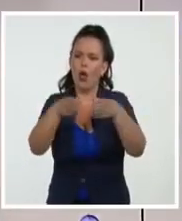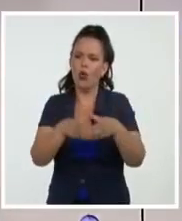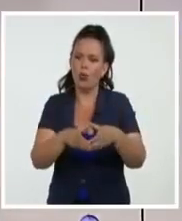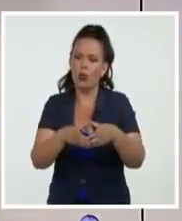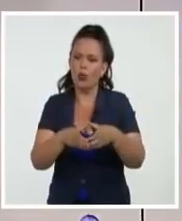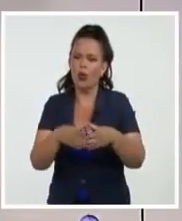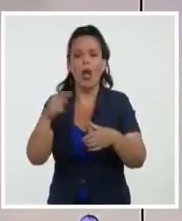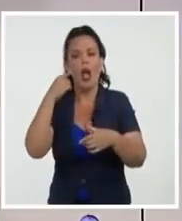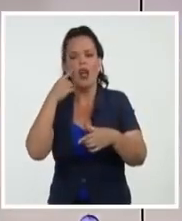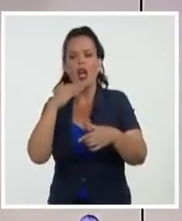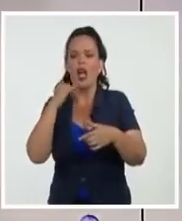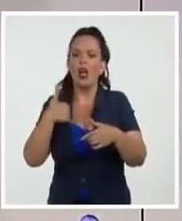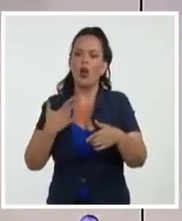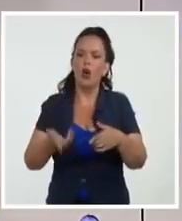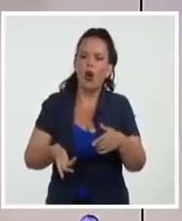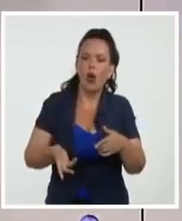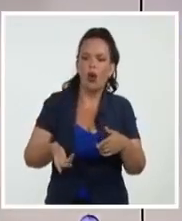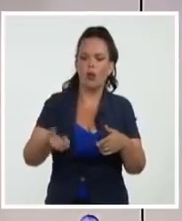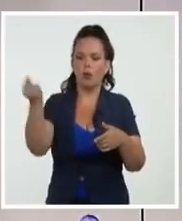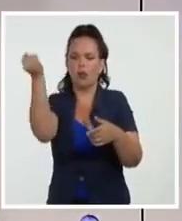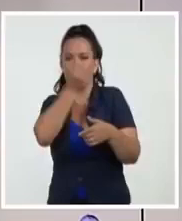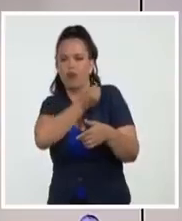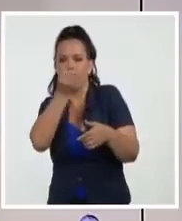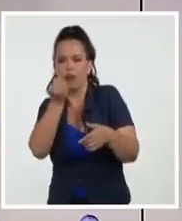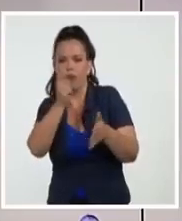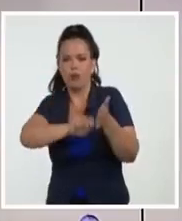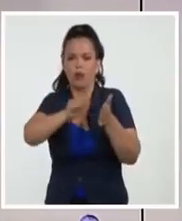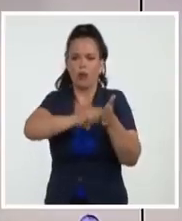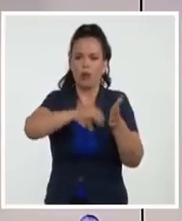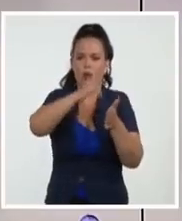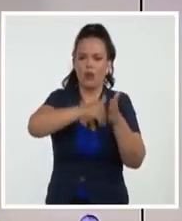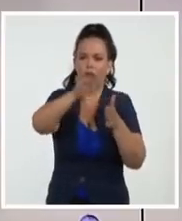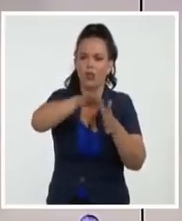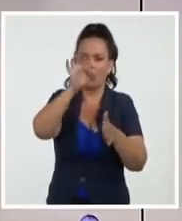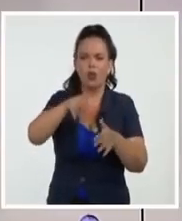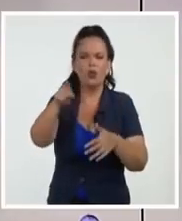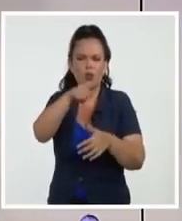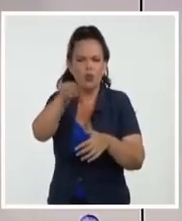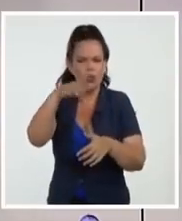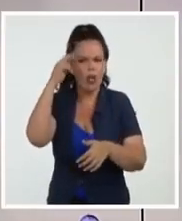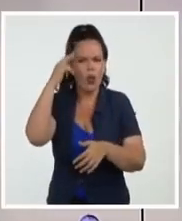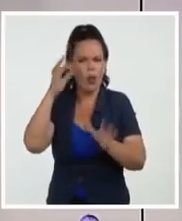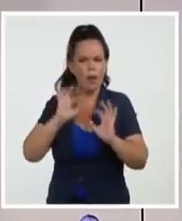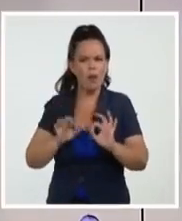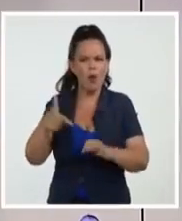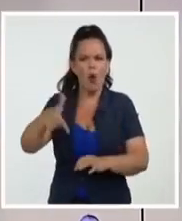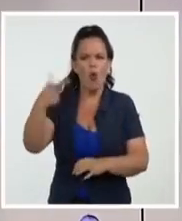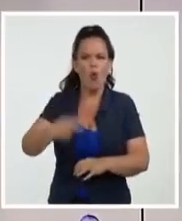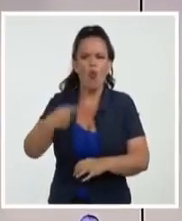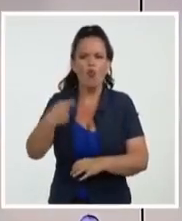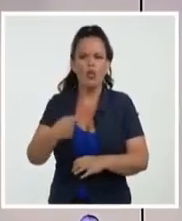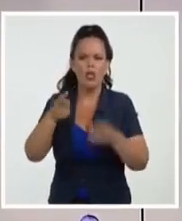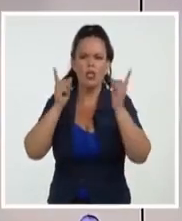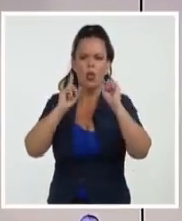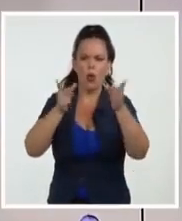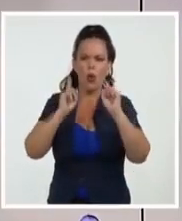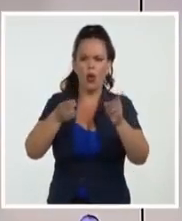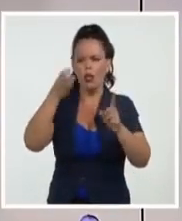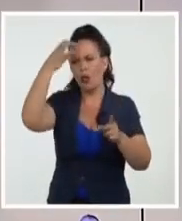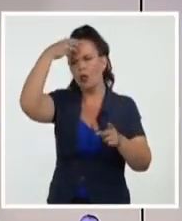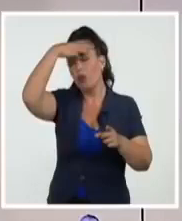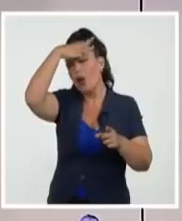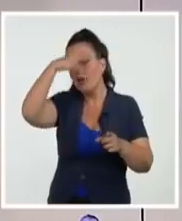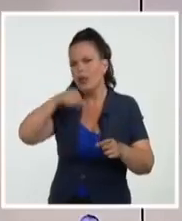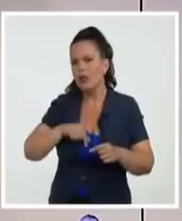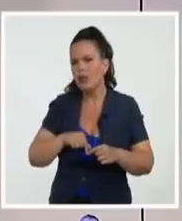ganador? Y lo peor, le realizaron un juicio político a Donald Trump y, sabiéndolo culpable, lo exoneraron.